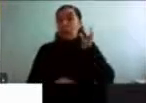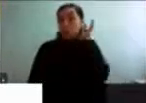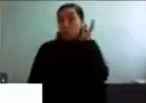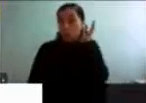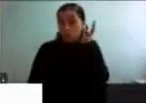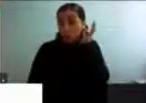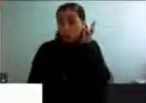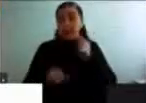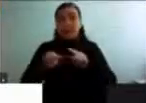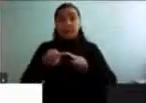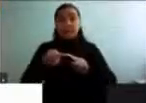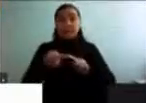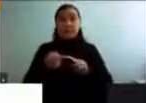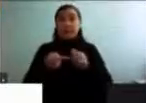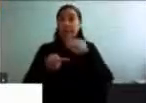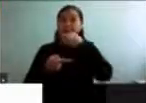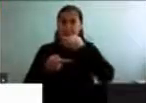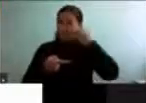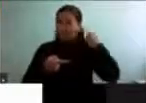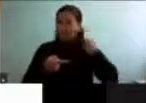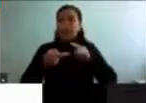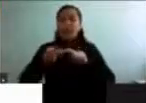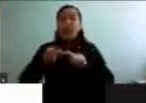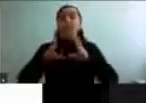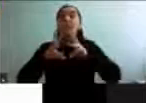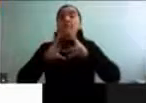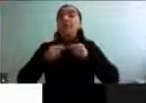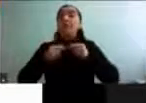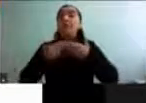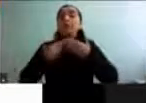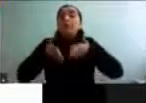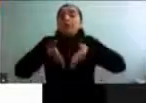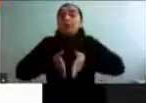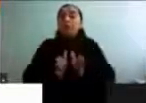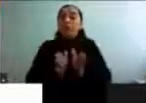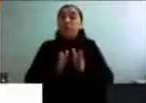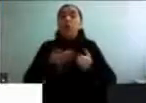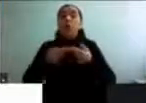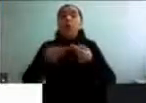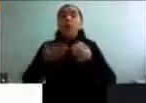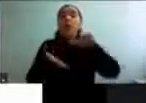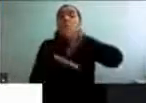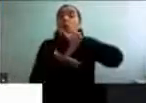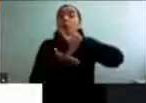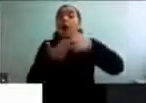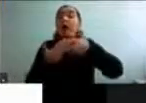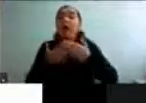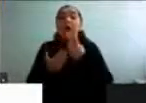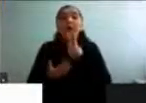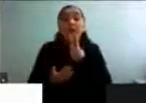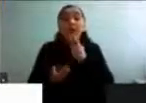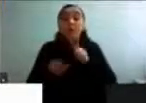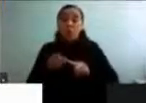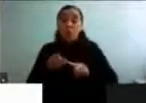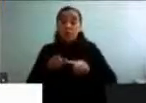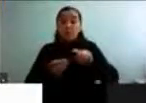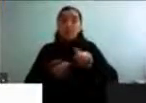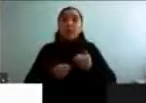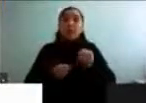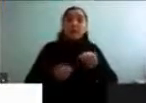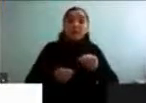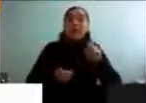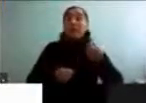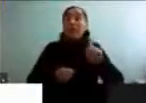lo adelantábamos, la familia en la que nacimos, el lugar de residencia, la orientación sexual, el origen